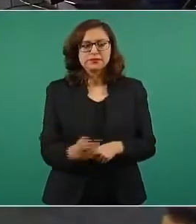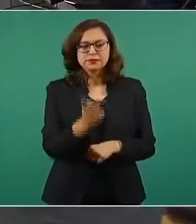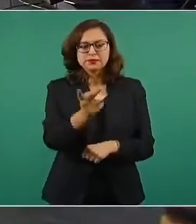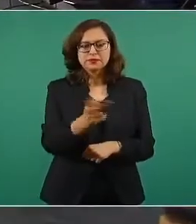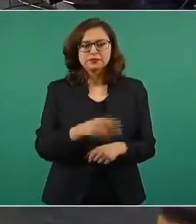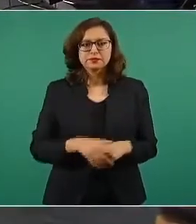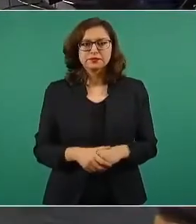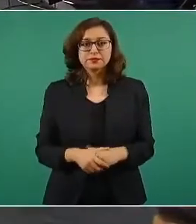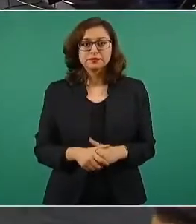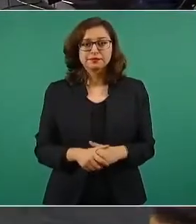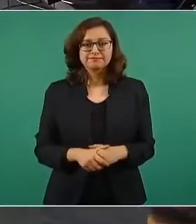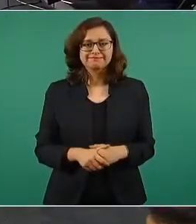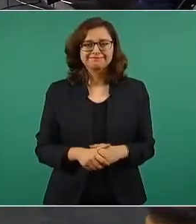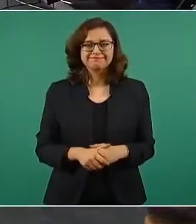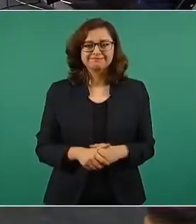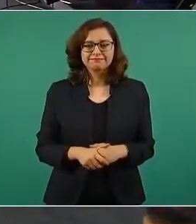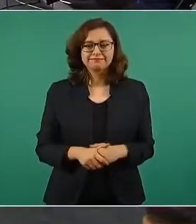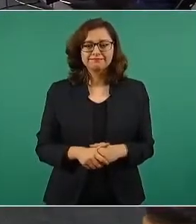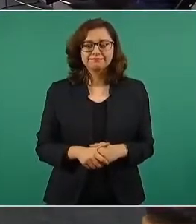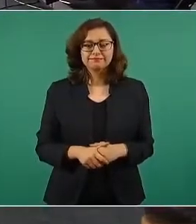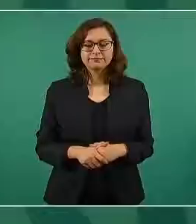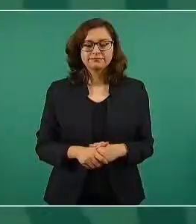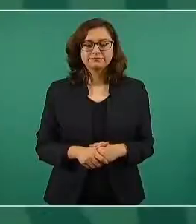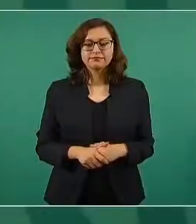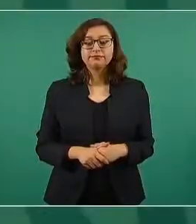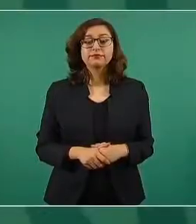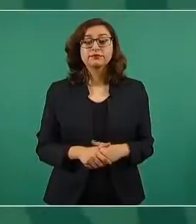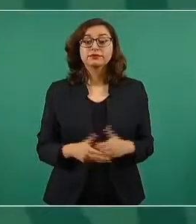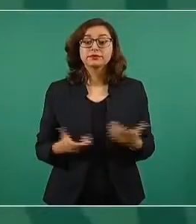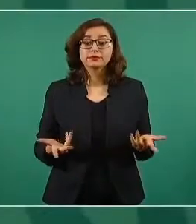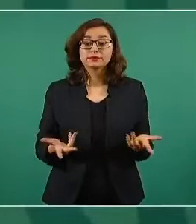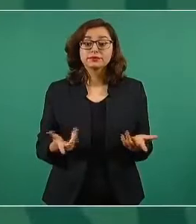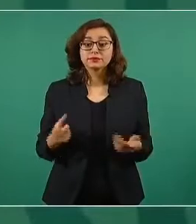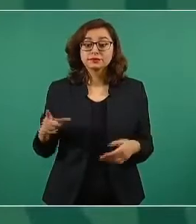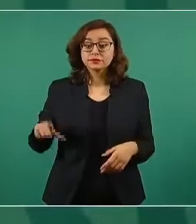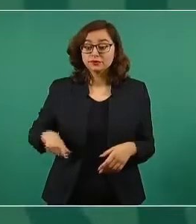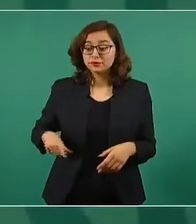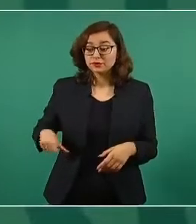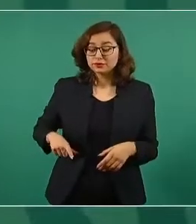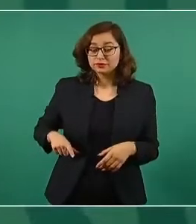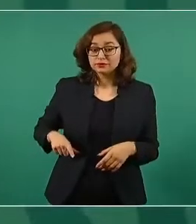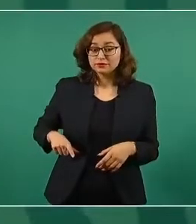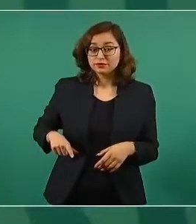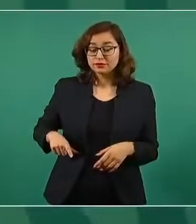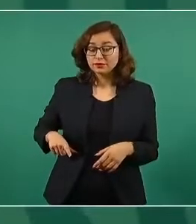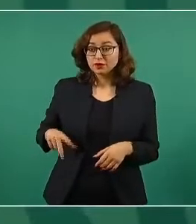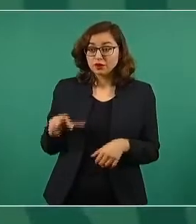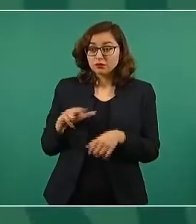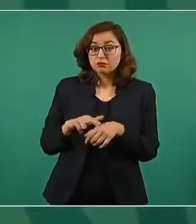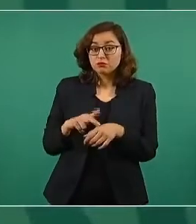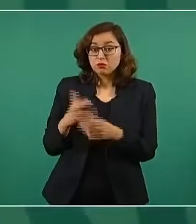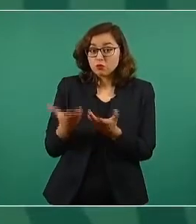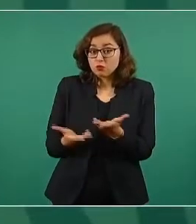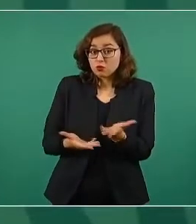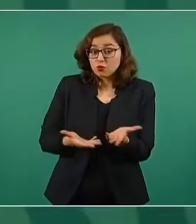se va a analizar. Es una propuesta del gobernador, nosotros estamos en condiciones de